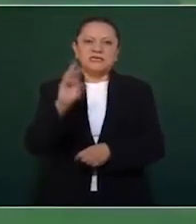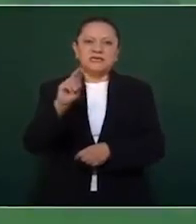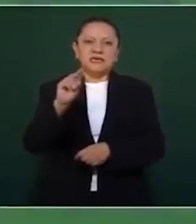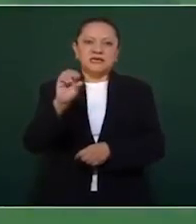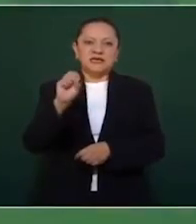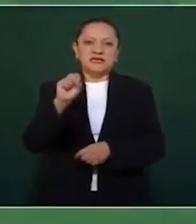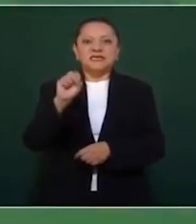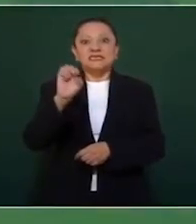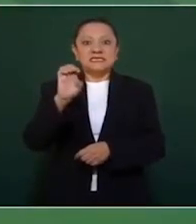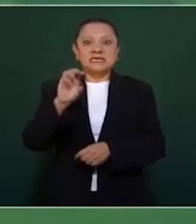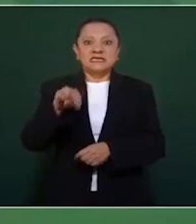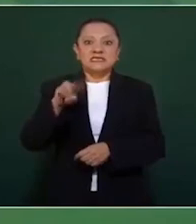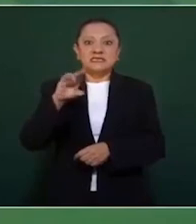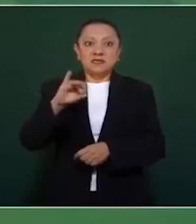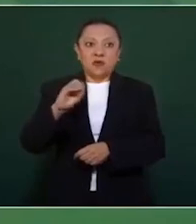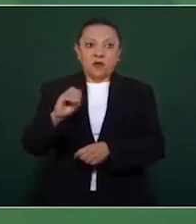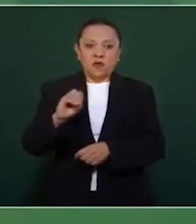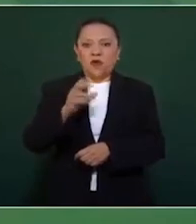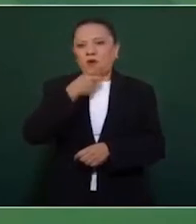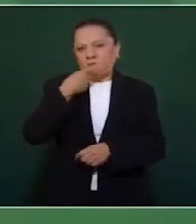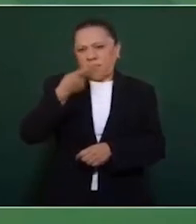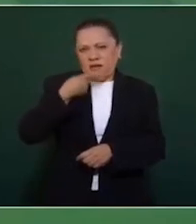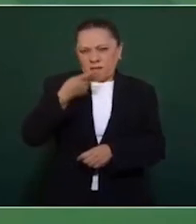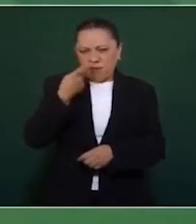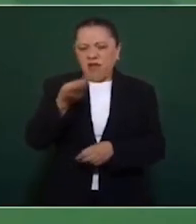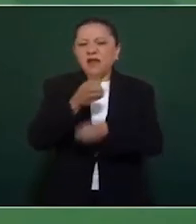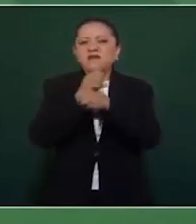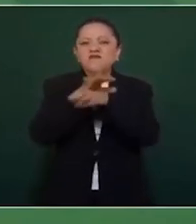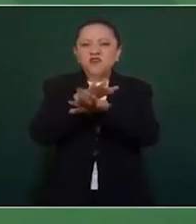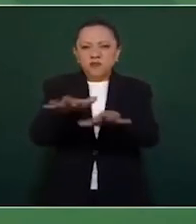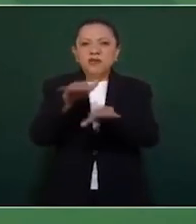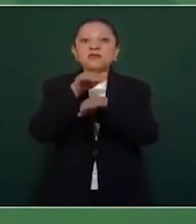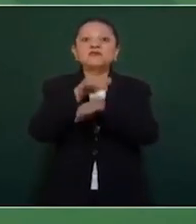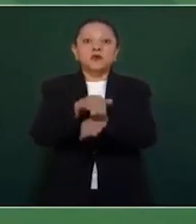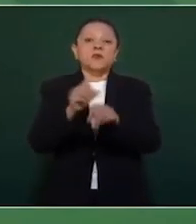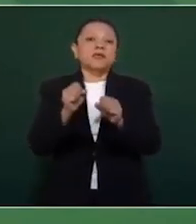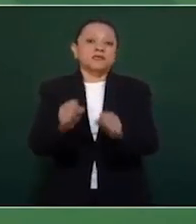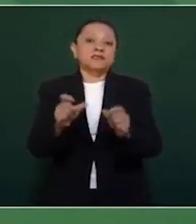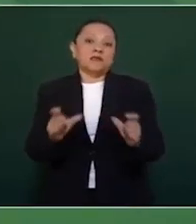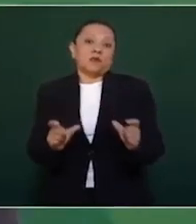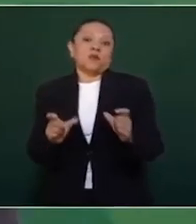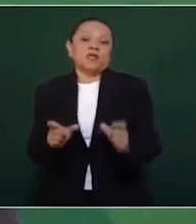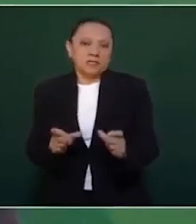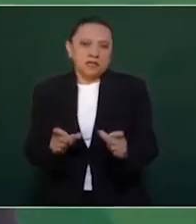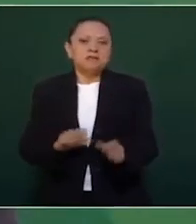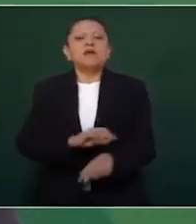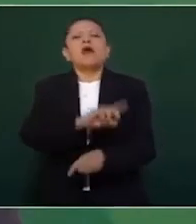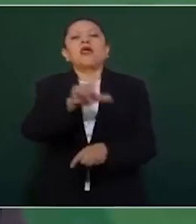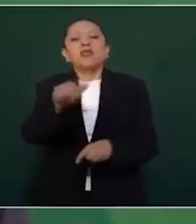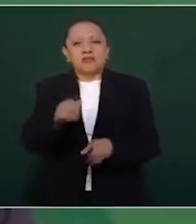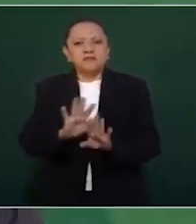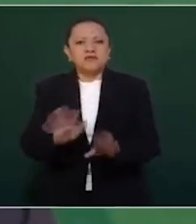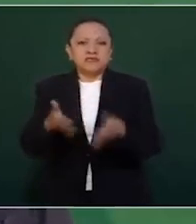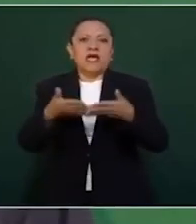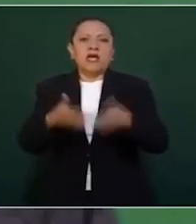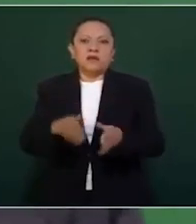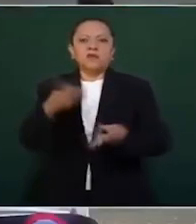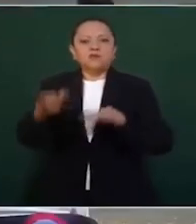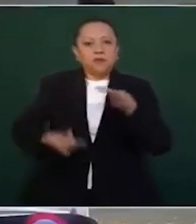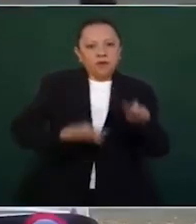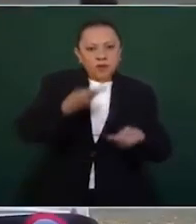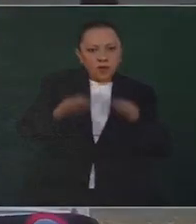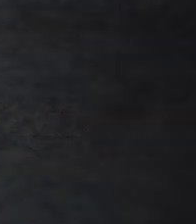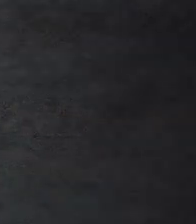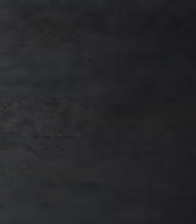seguridad y posteriormente abrimos para preguntas y respuestas.